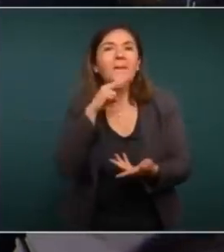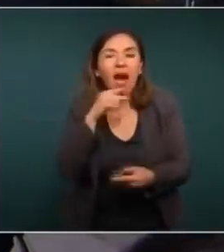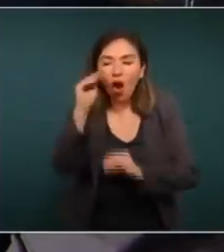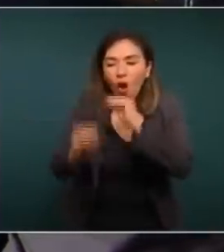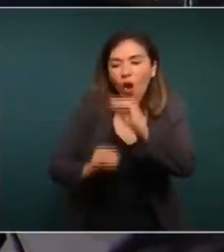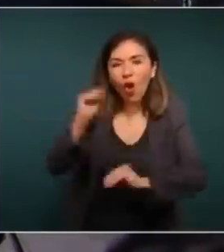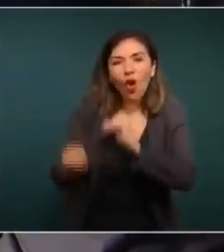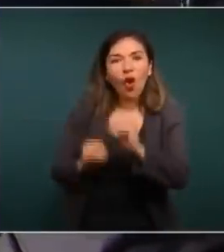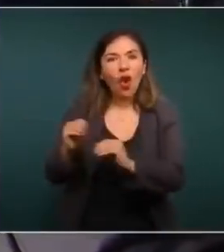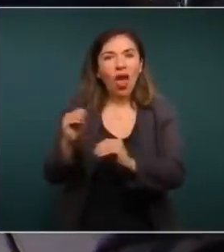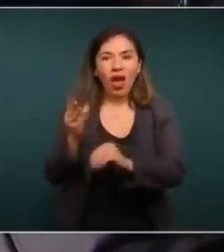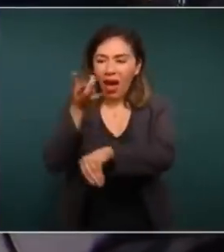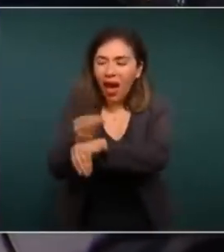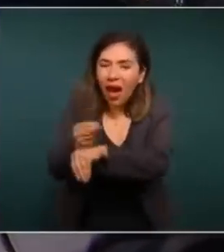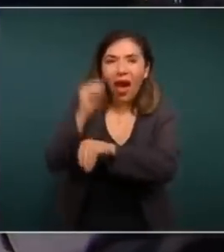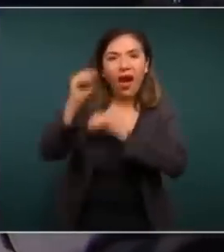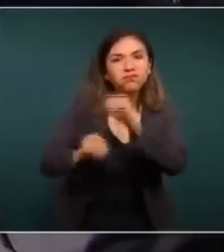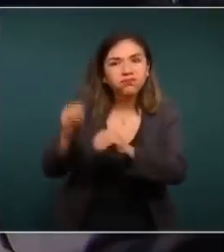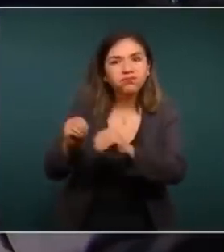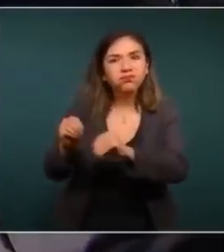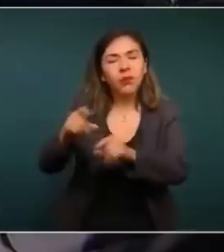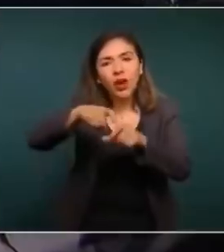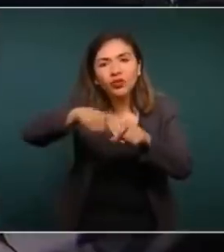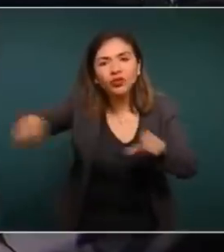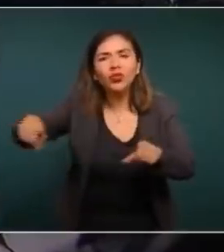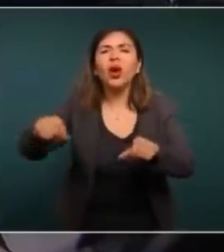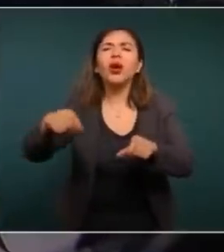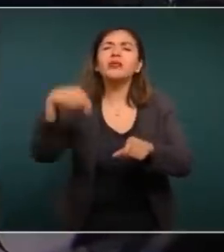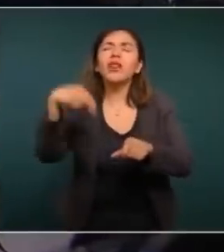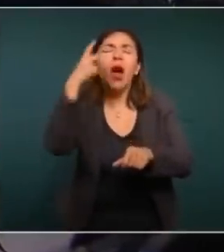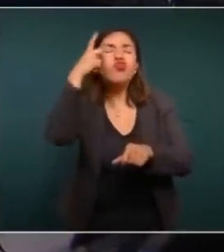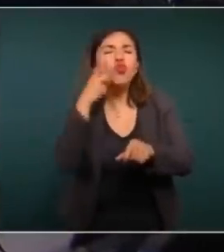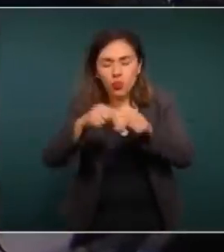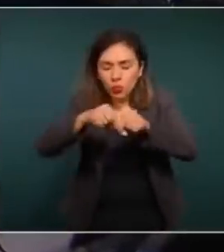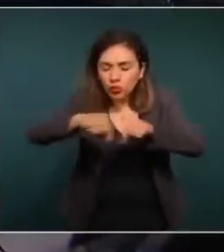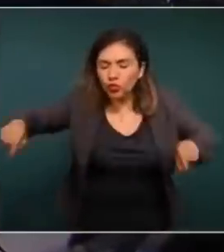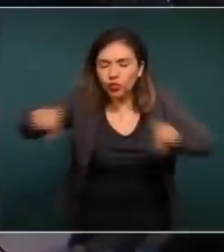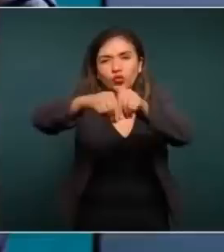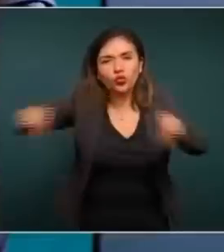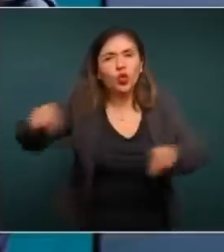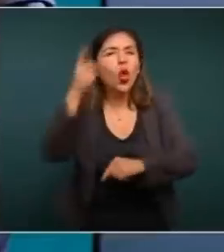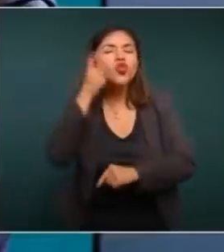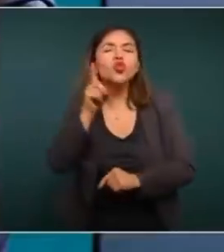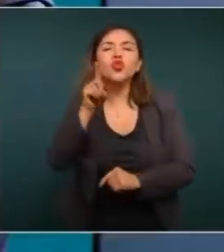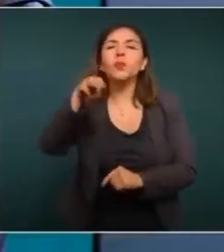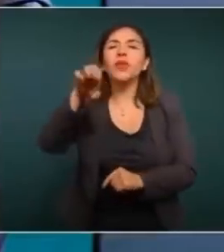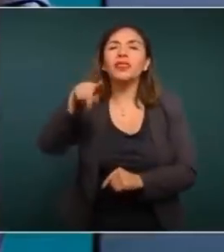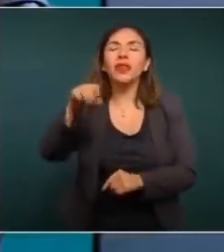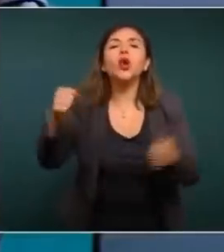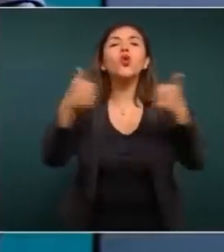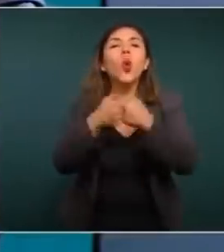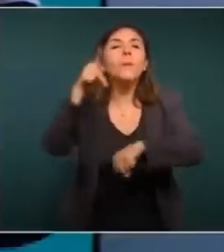durmientes, con piedra